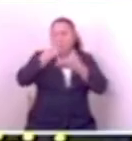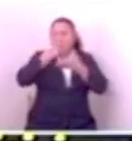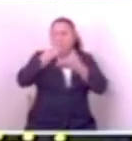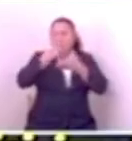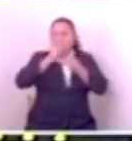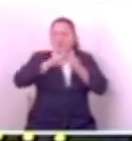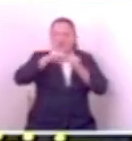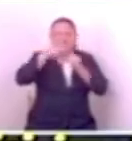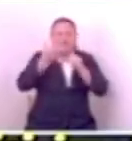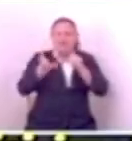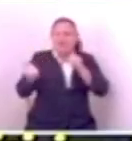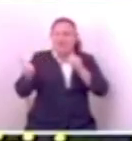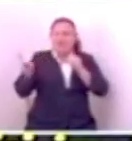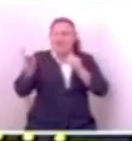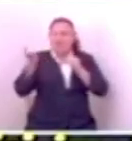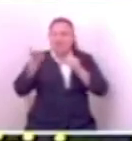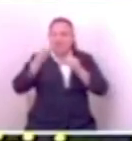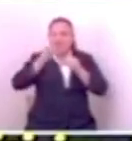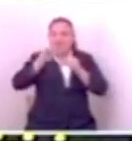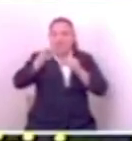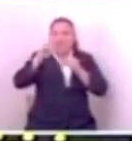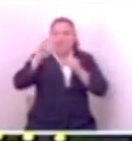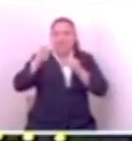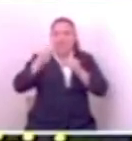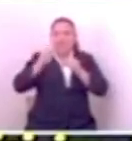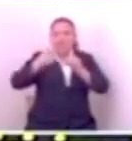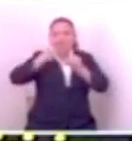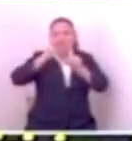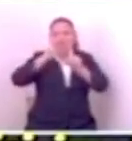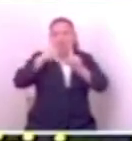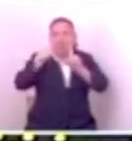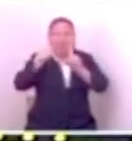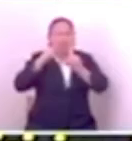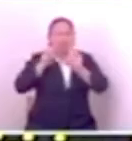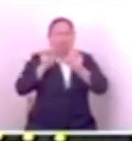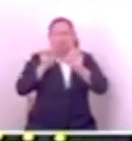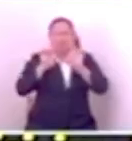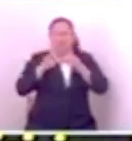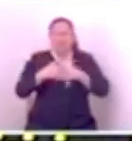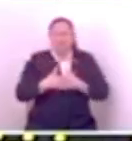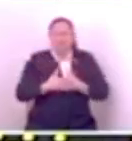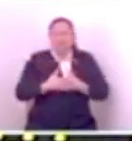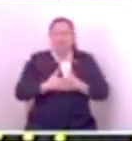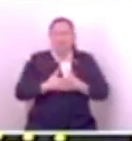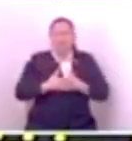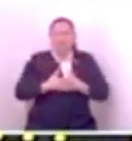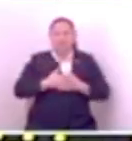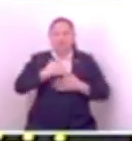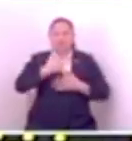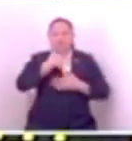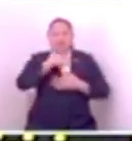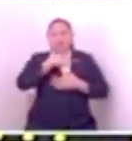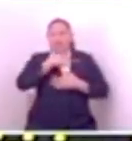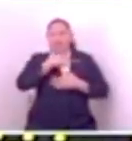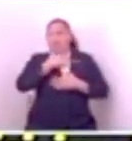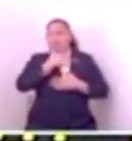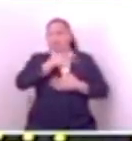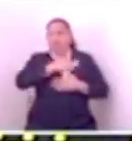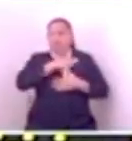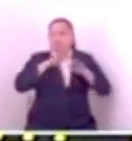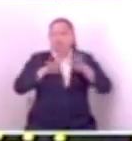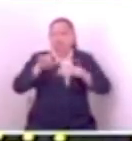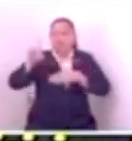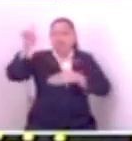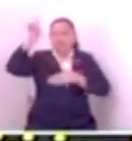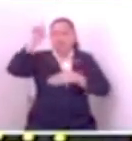una gaseosa, cualquier cosa, un jugo. Lo asesinaron, vilmente. Eso me impactó muchísimo. Gracias